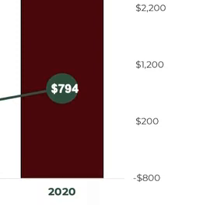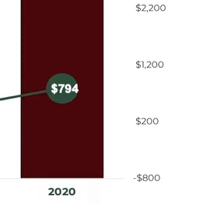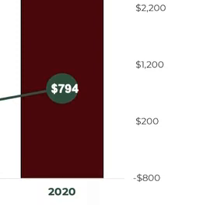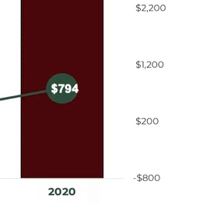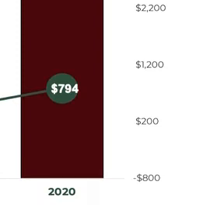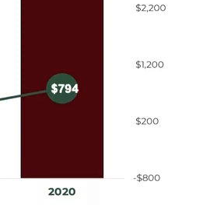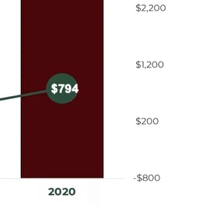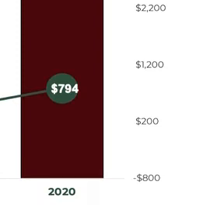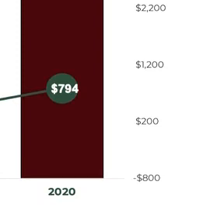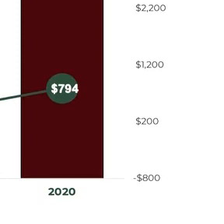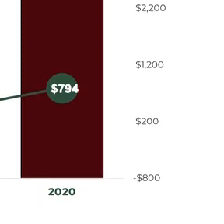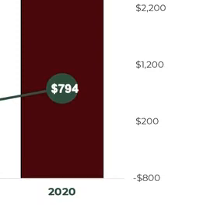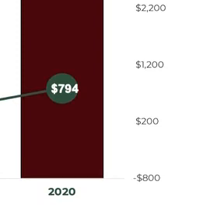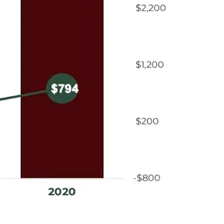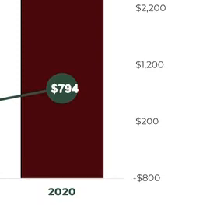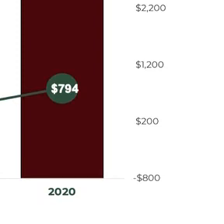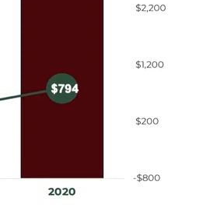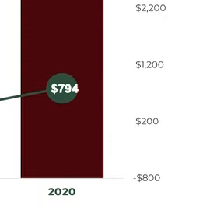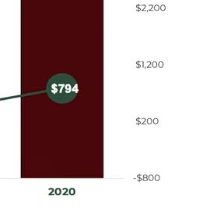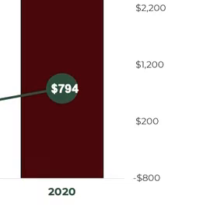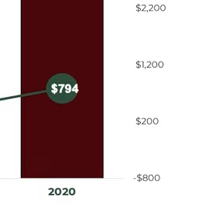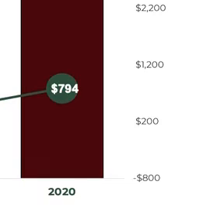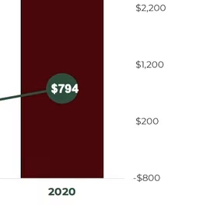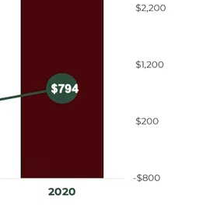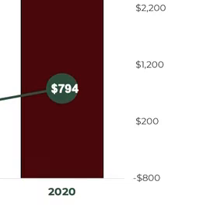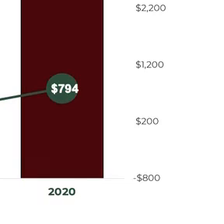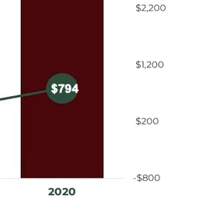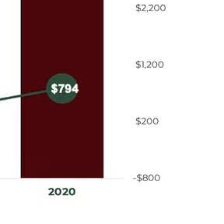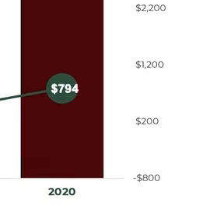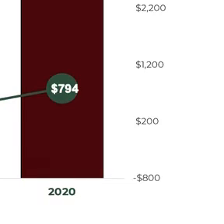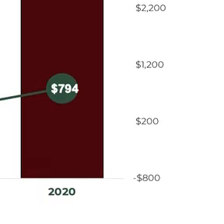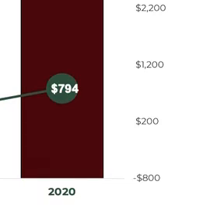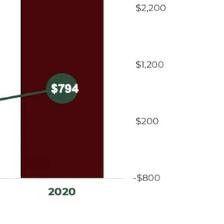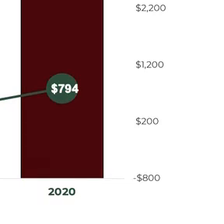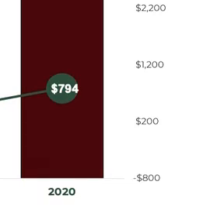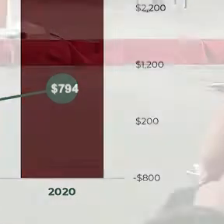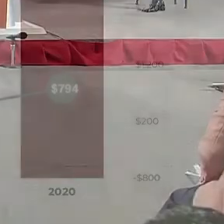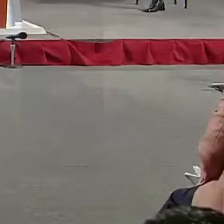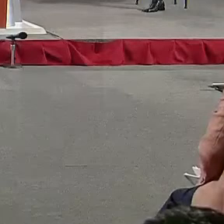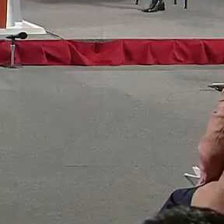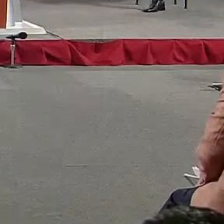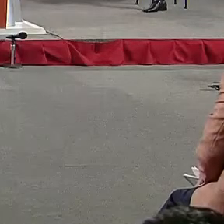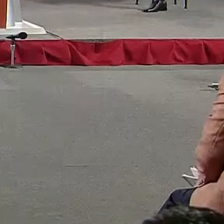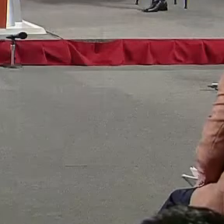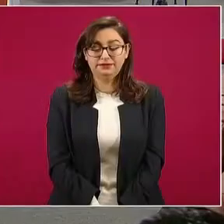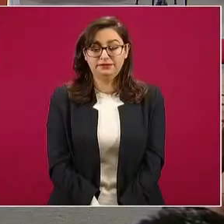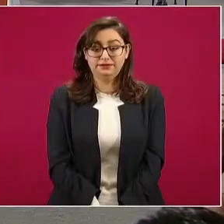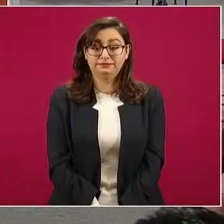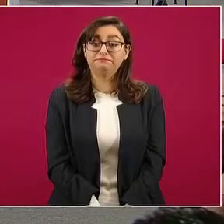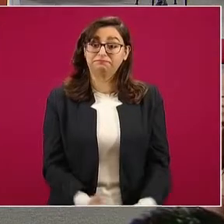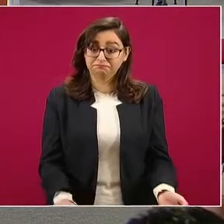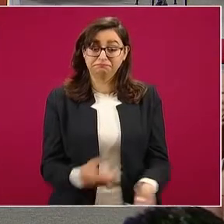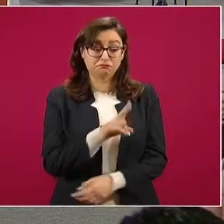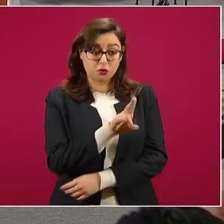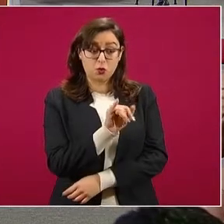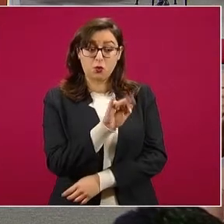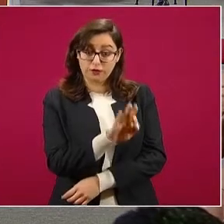935 millones. Entonces, sí está haciendo su trabajo.